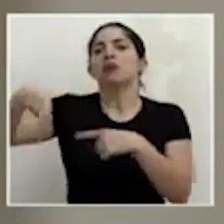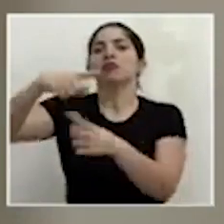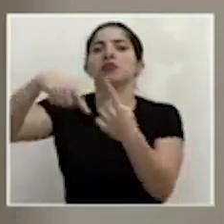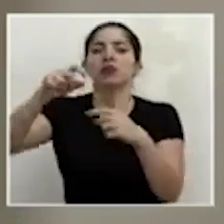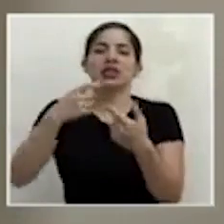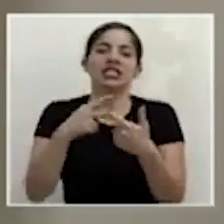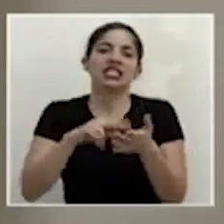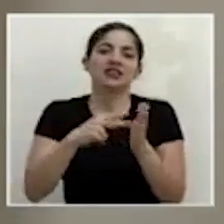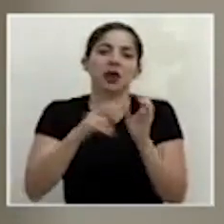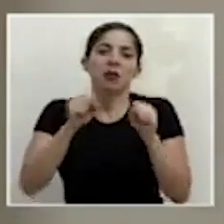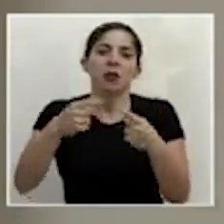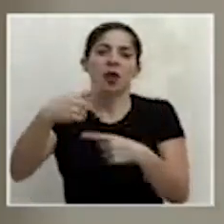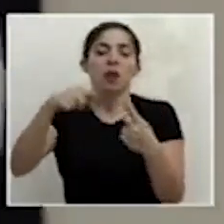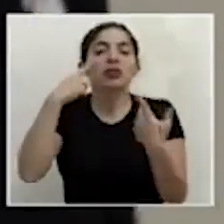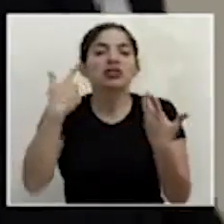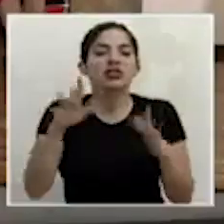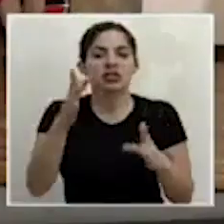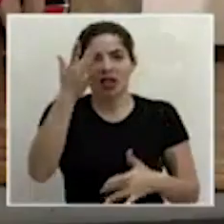sociedad